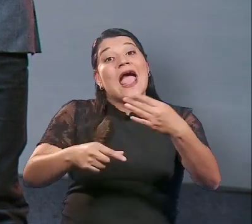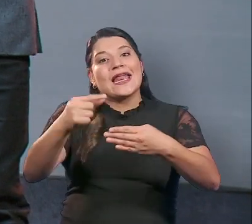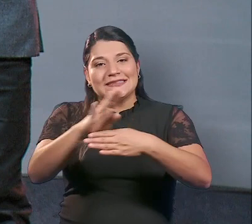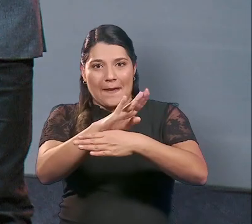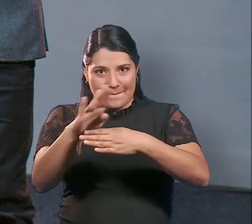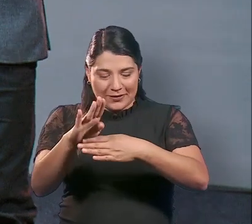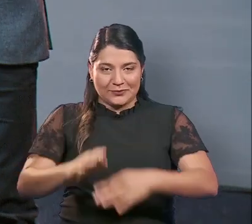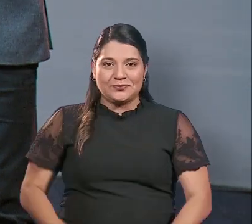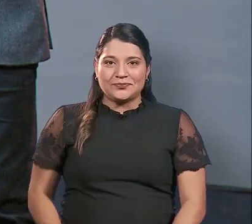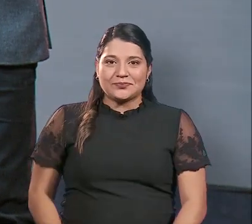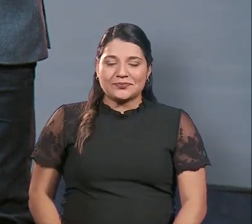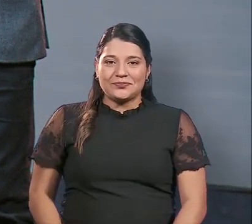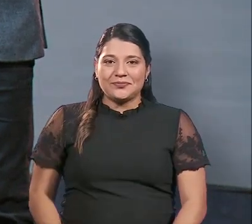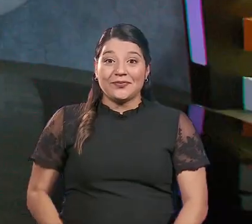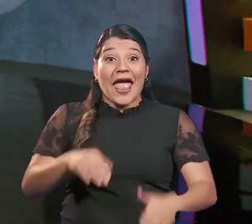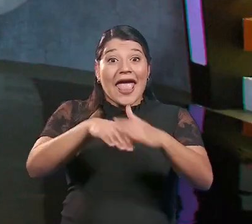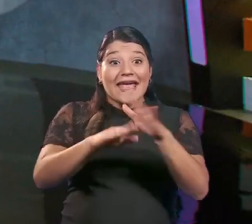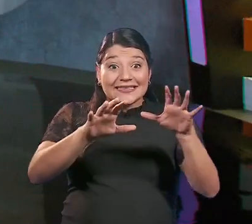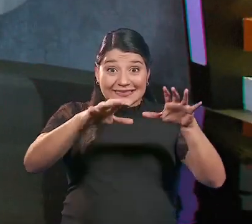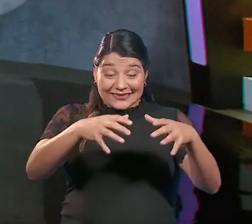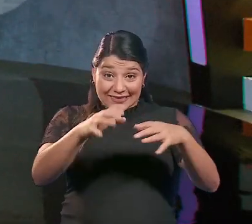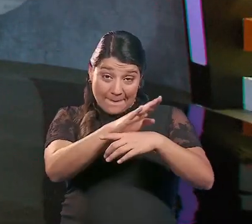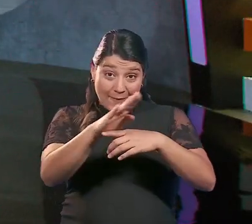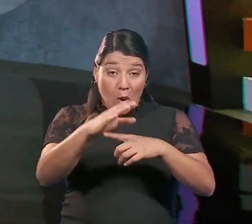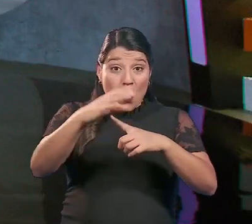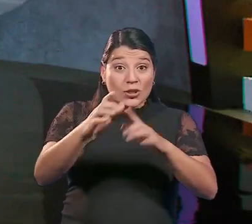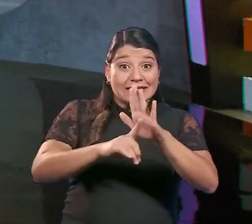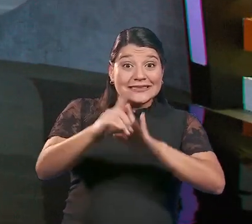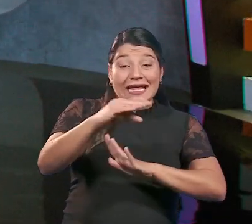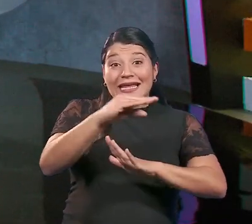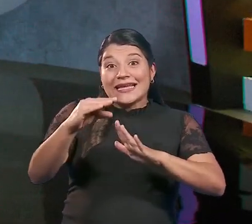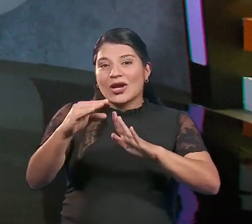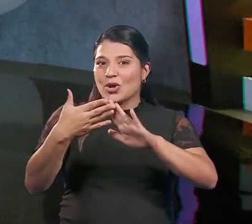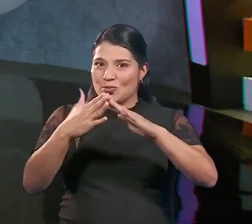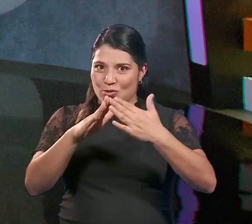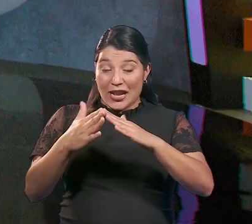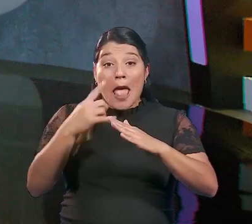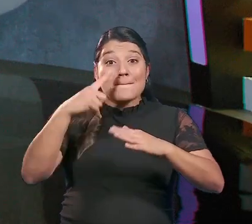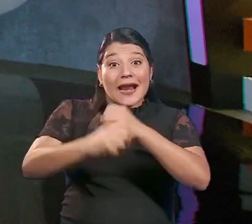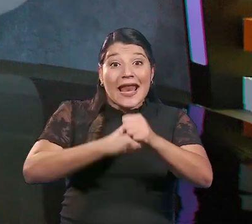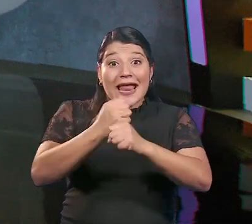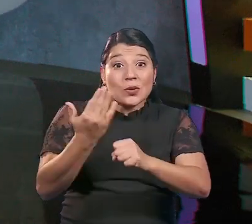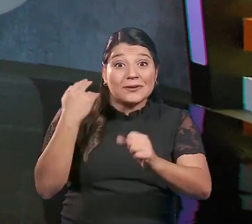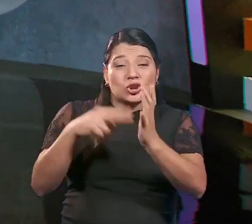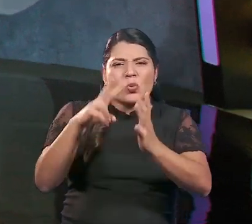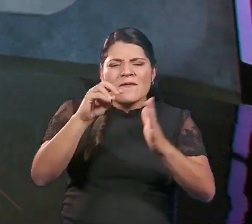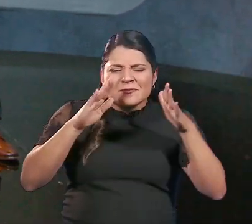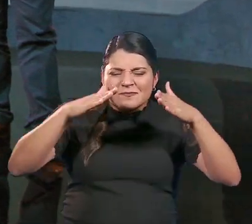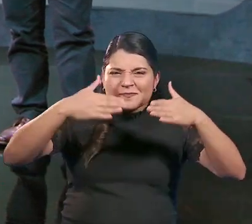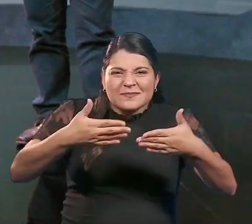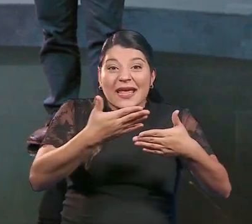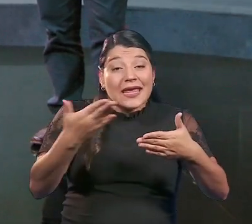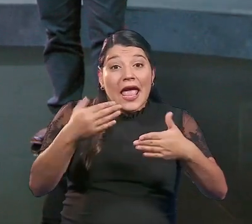cada una de las sociedades anónimas. En el conglomerado financiero del Banco Popular y Desarrollo Comunal, para el 2020 nos enfocamos